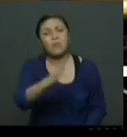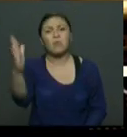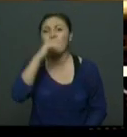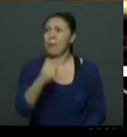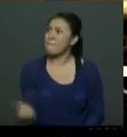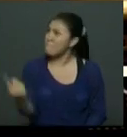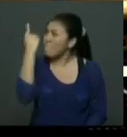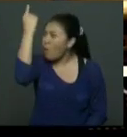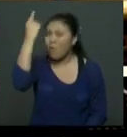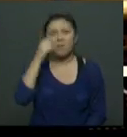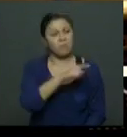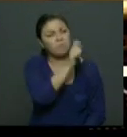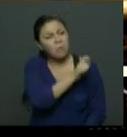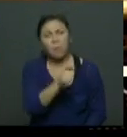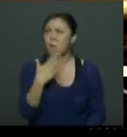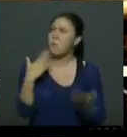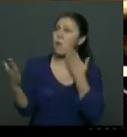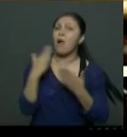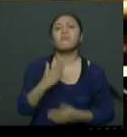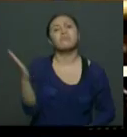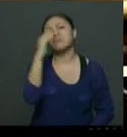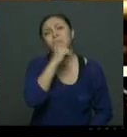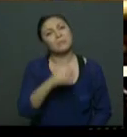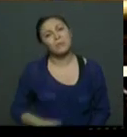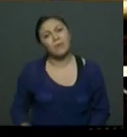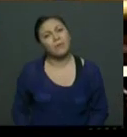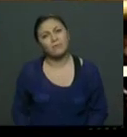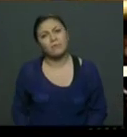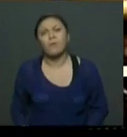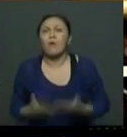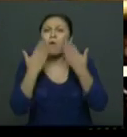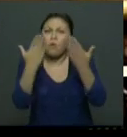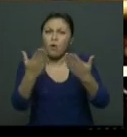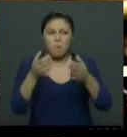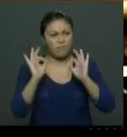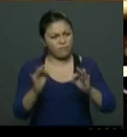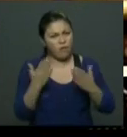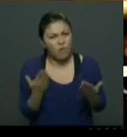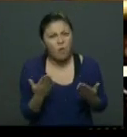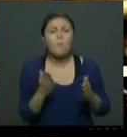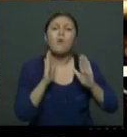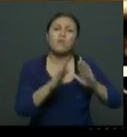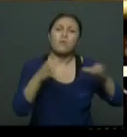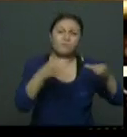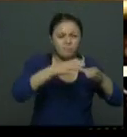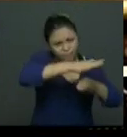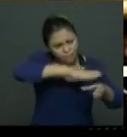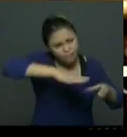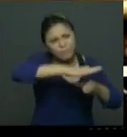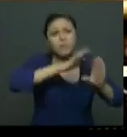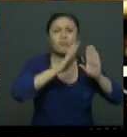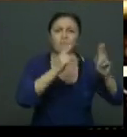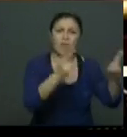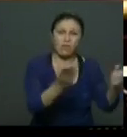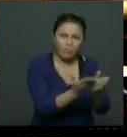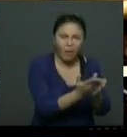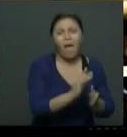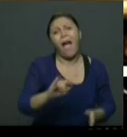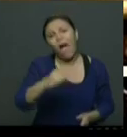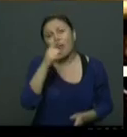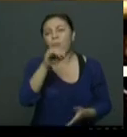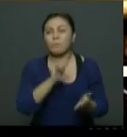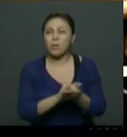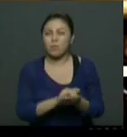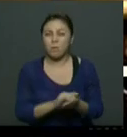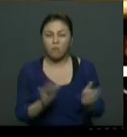Despolitización que es absolutamente funcional al sistema, funcional a los gamonales, funcional a los intereses oscuros que se